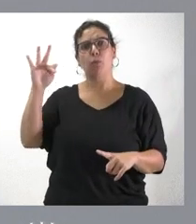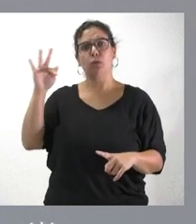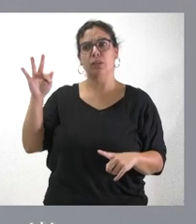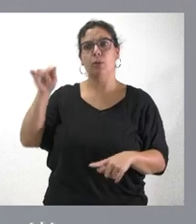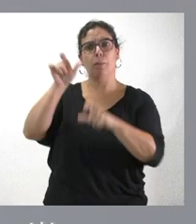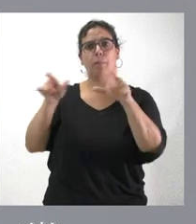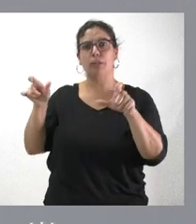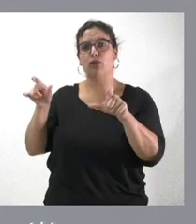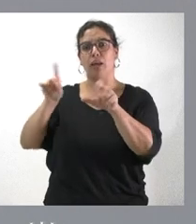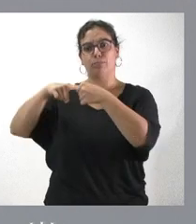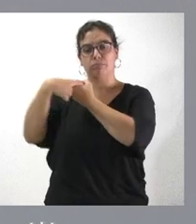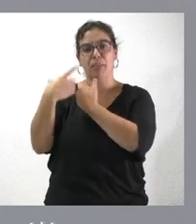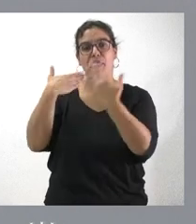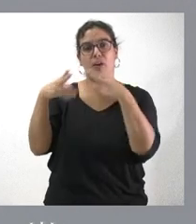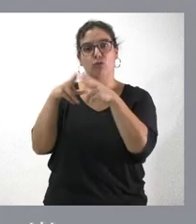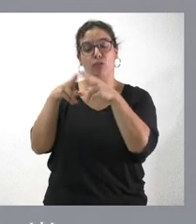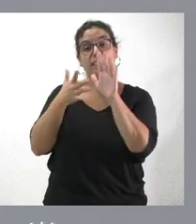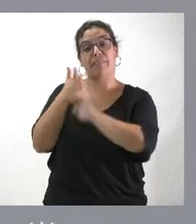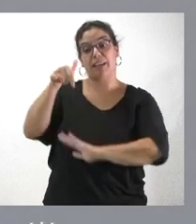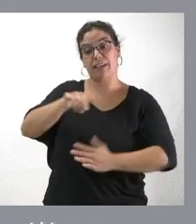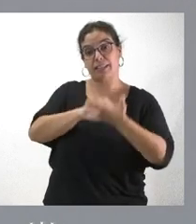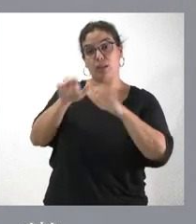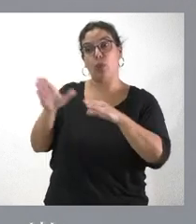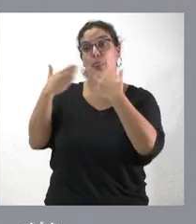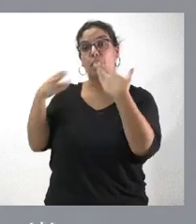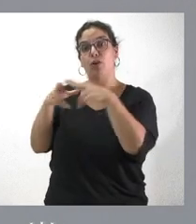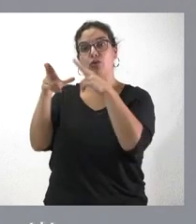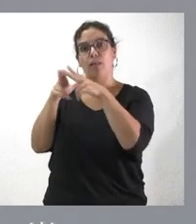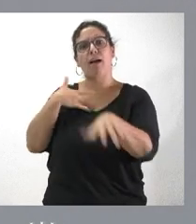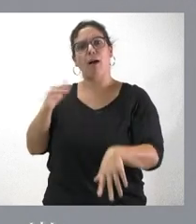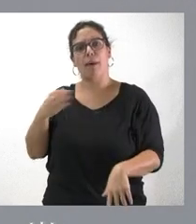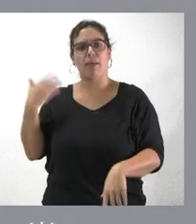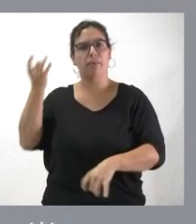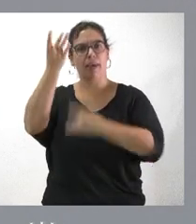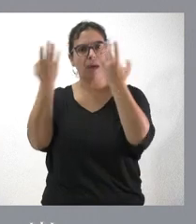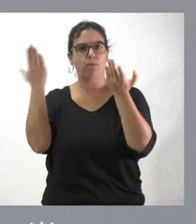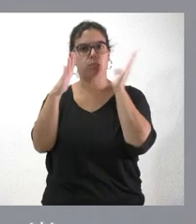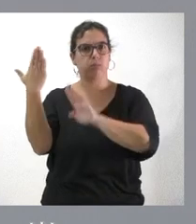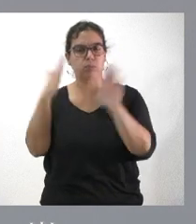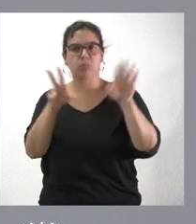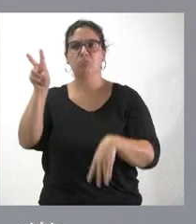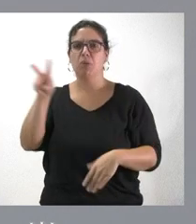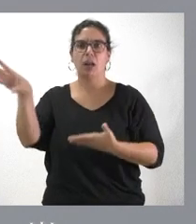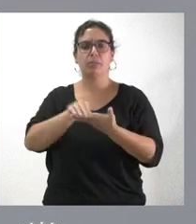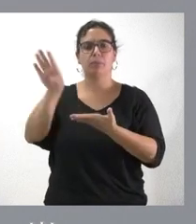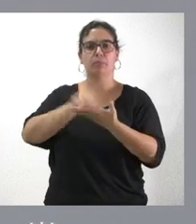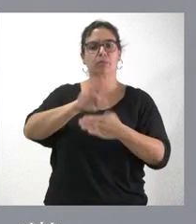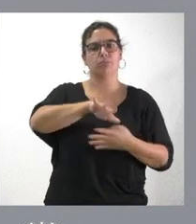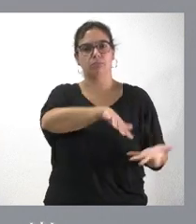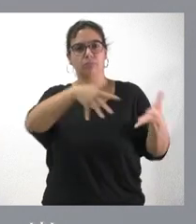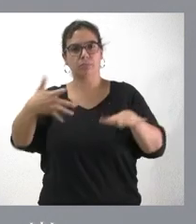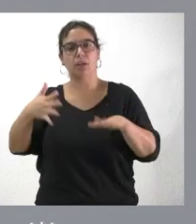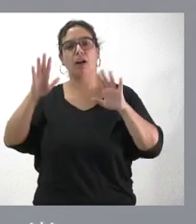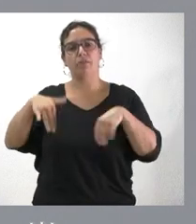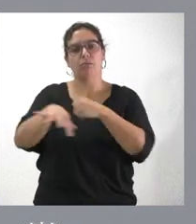diálogo social. Eso significa que también el diálogo social en Castilla y León es capaz de hacer aportaciones, aportaciones que cuentan, aportaciones útiles y aportaciones que se